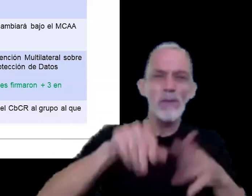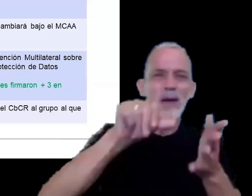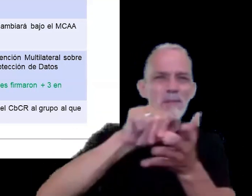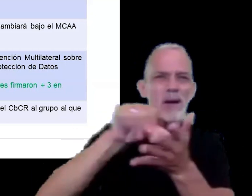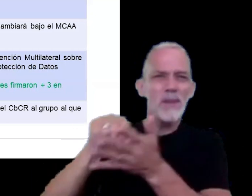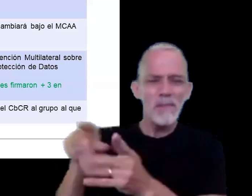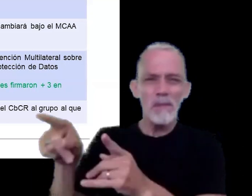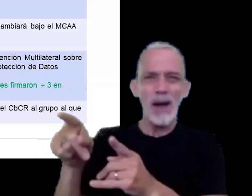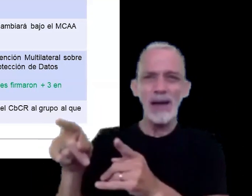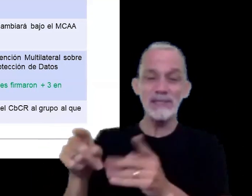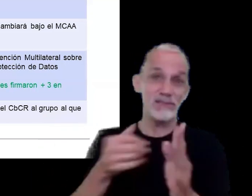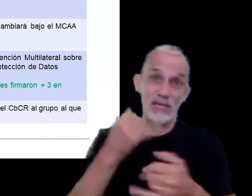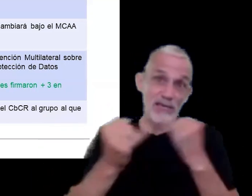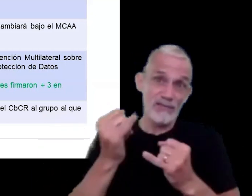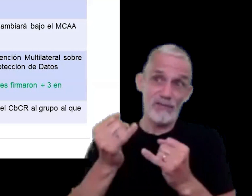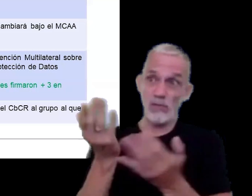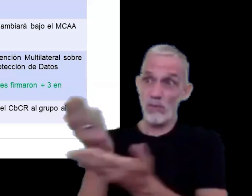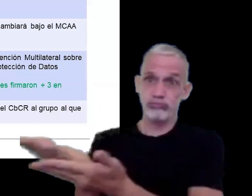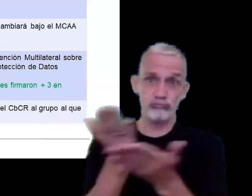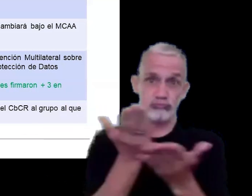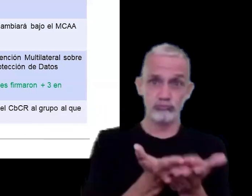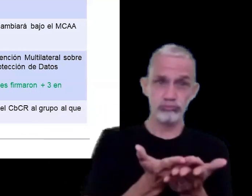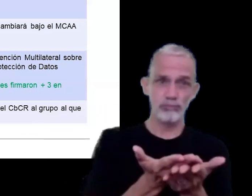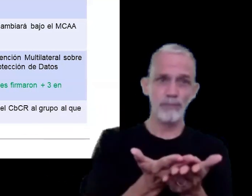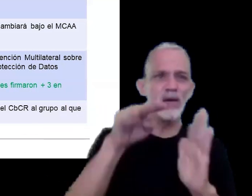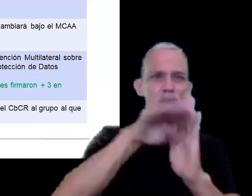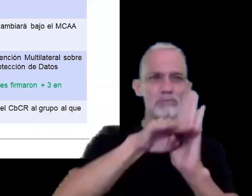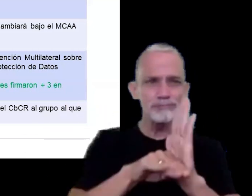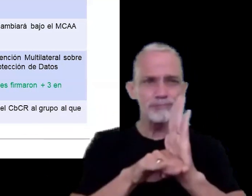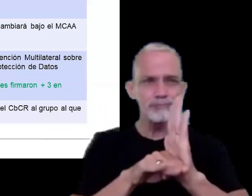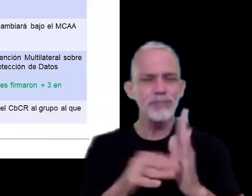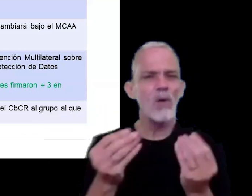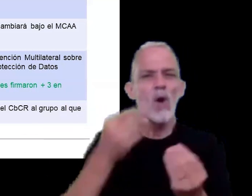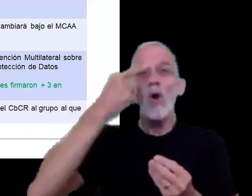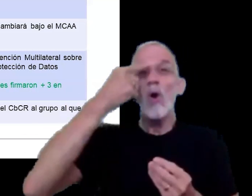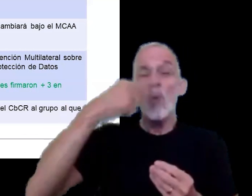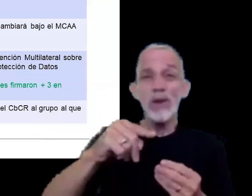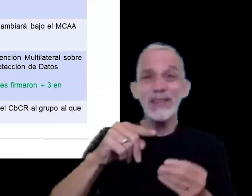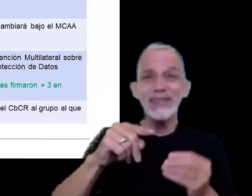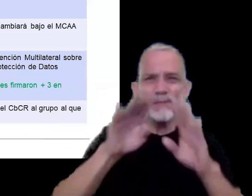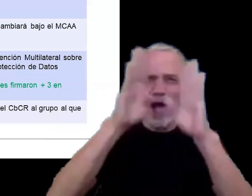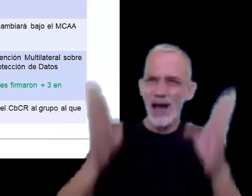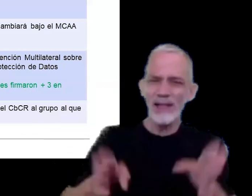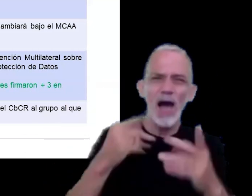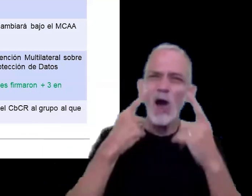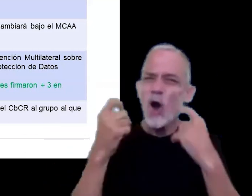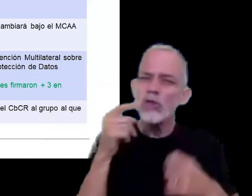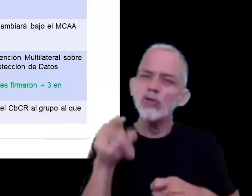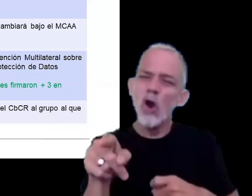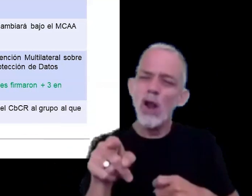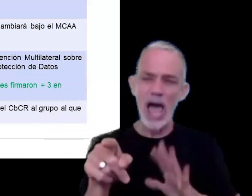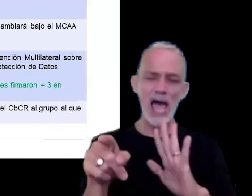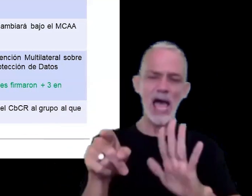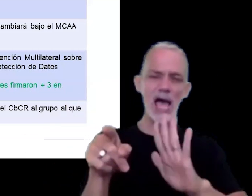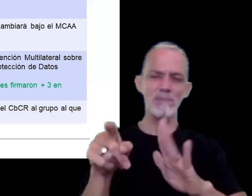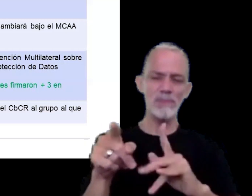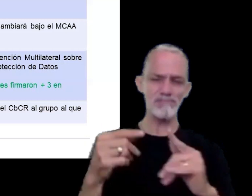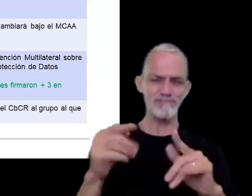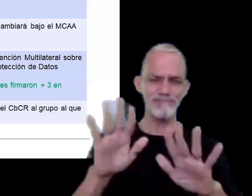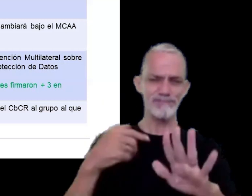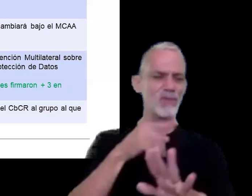así como también las normas prevén que la última entidad controlante pueda designar una entidad